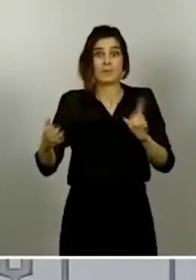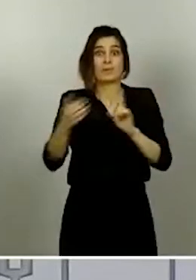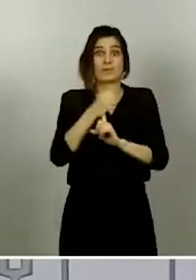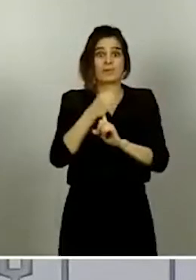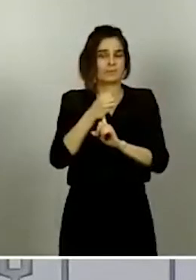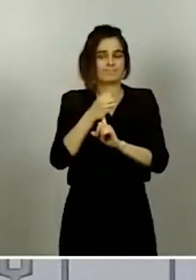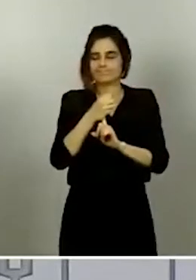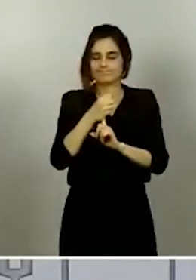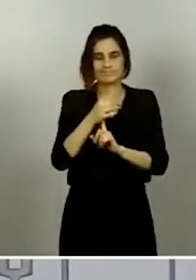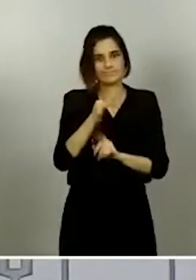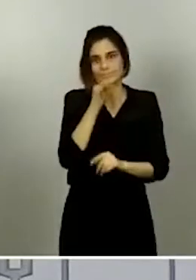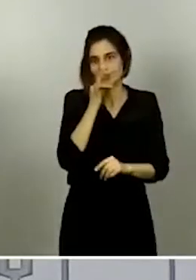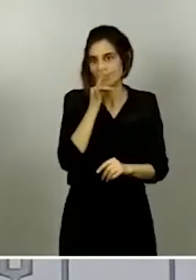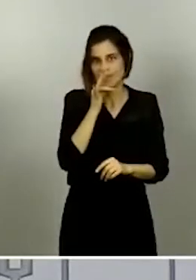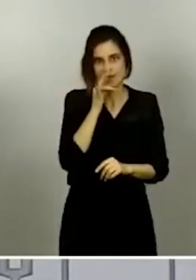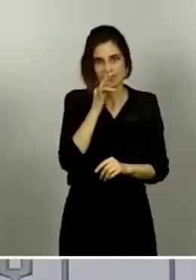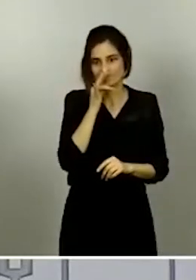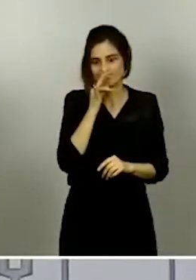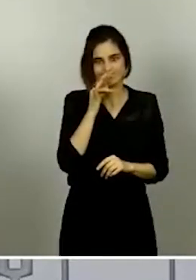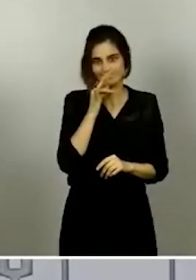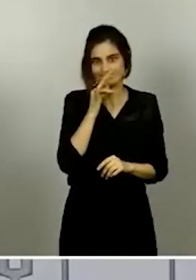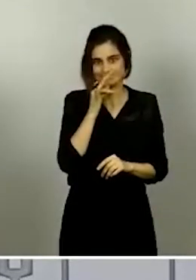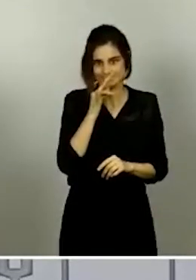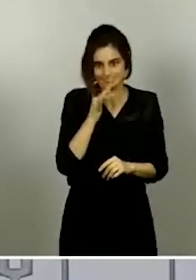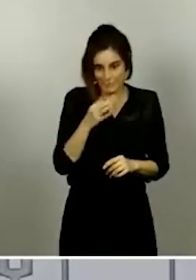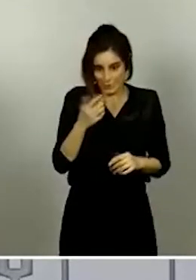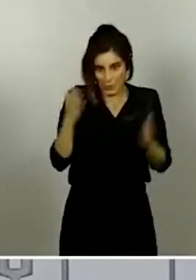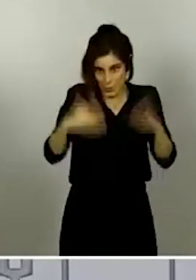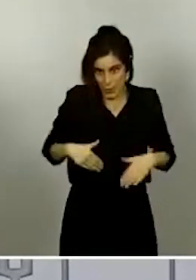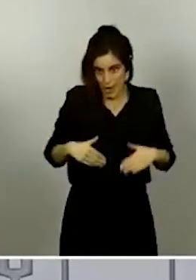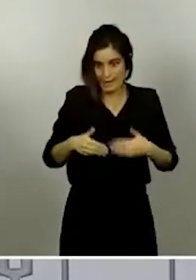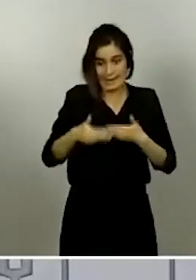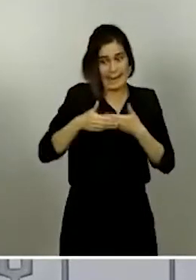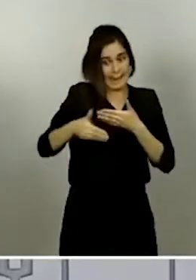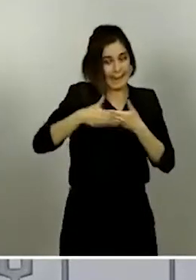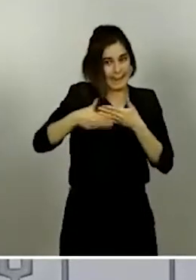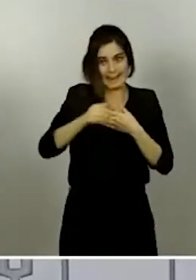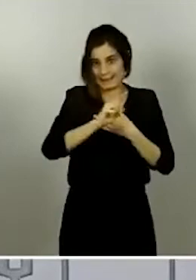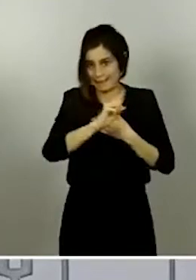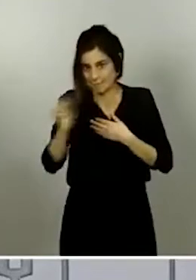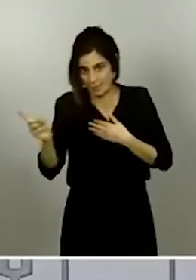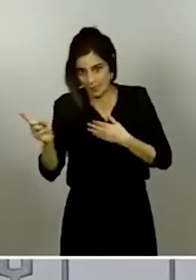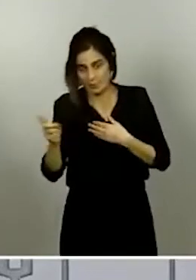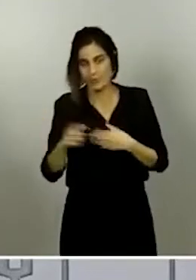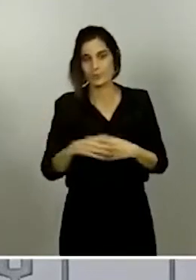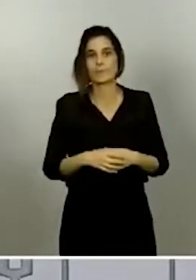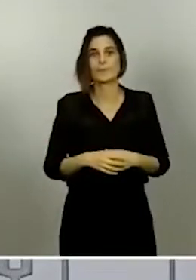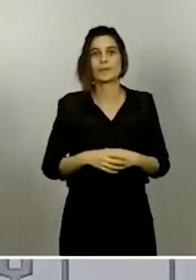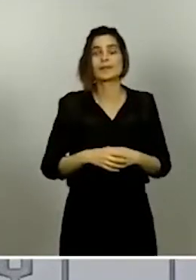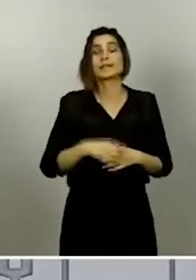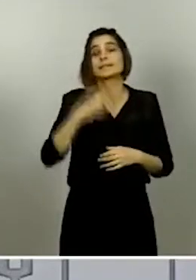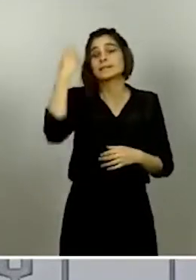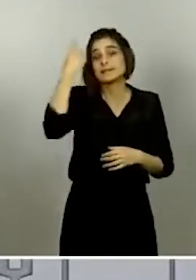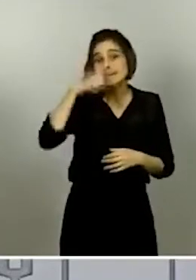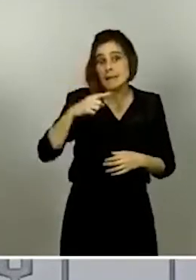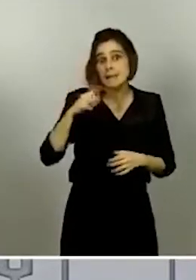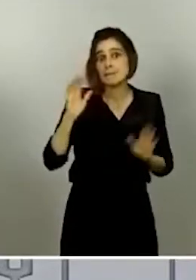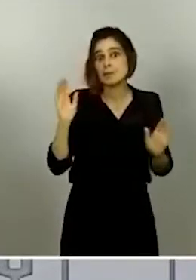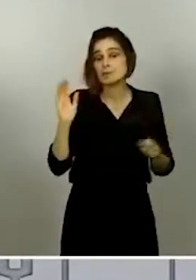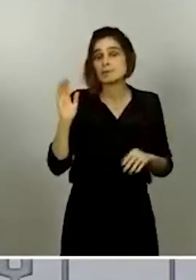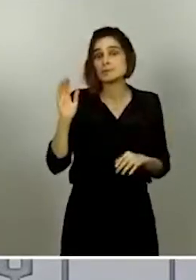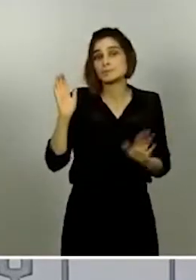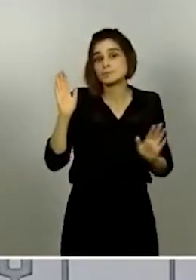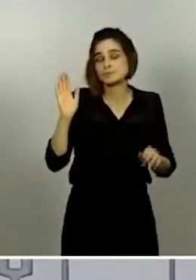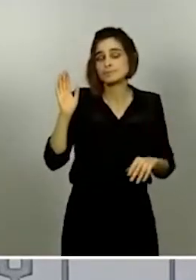disponibles en un tiempo tan breve y, de hecho, no lo están. Sabemos que esa hipótesis de que iba a haber